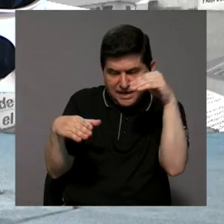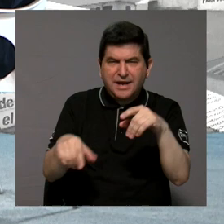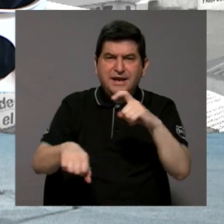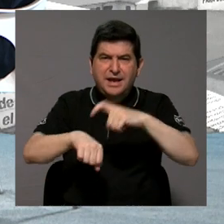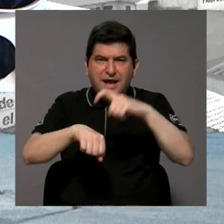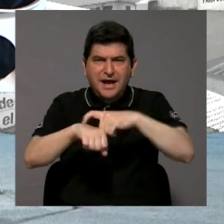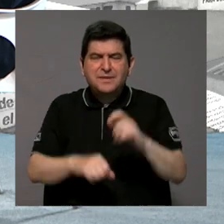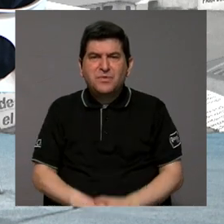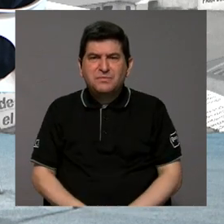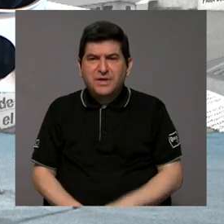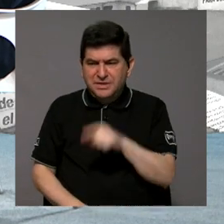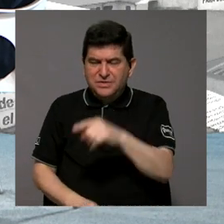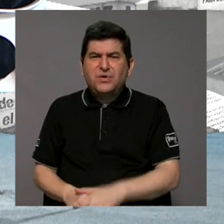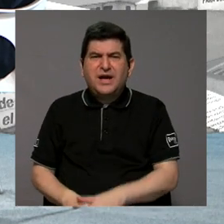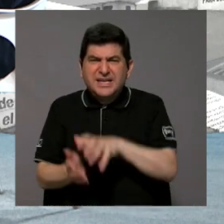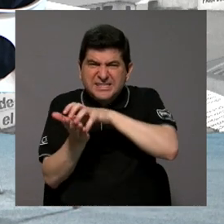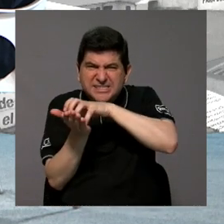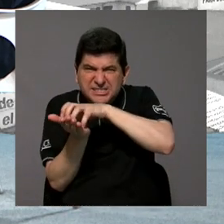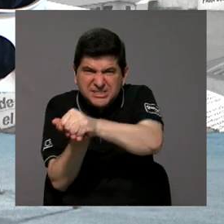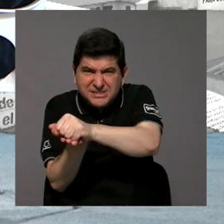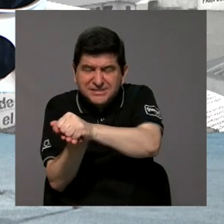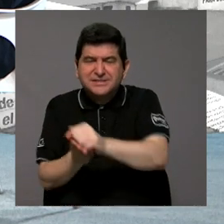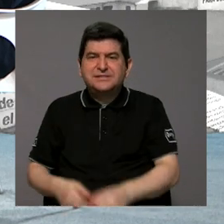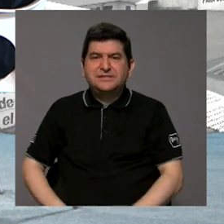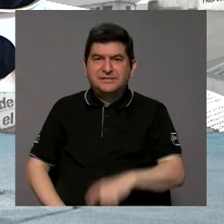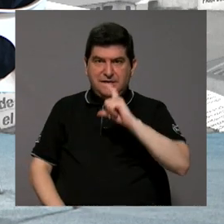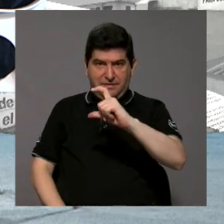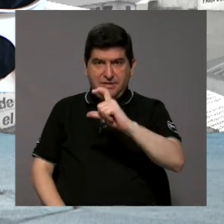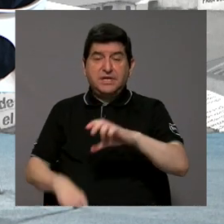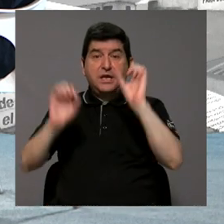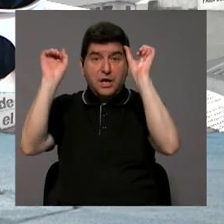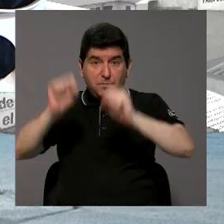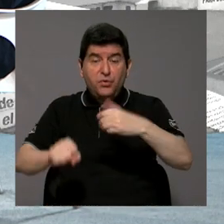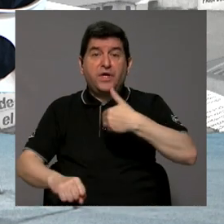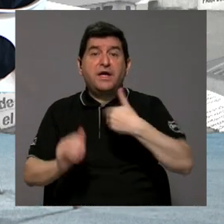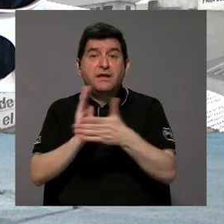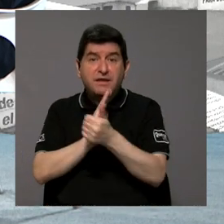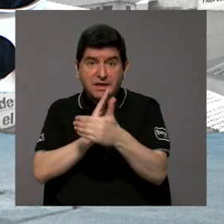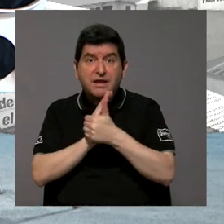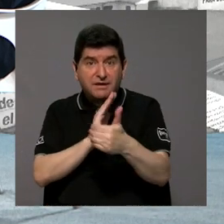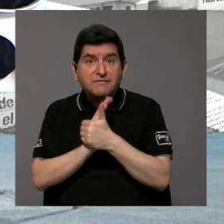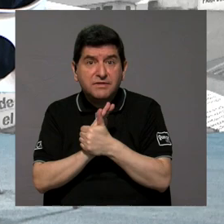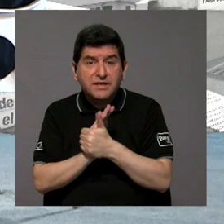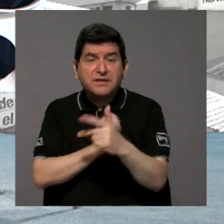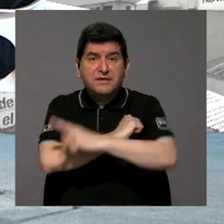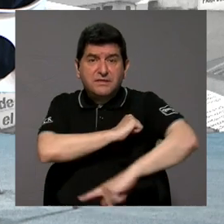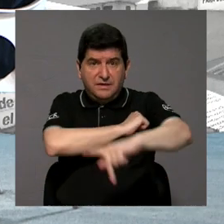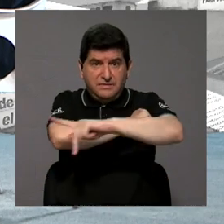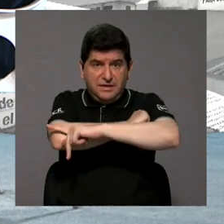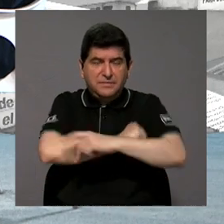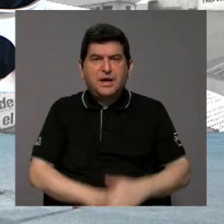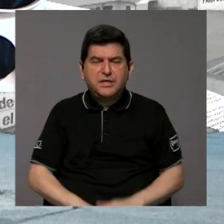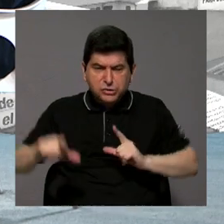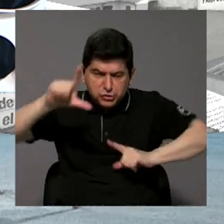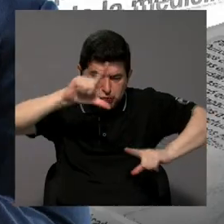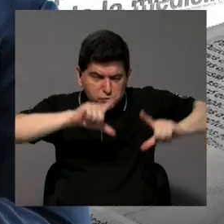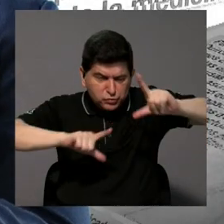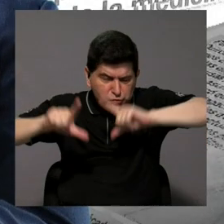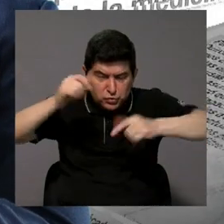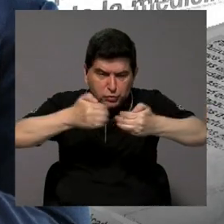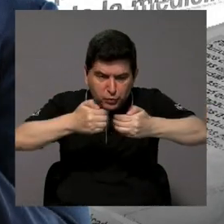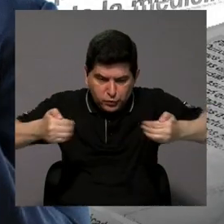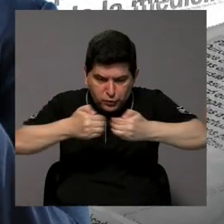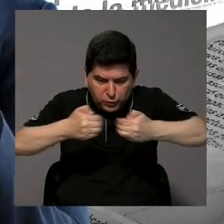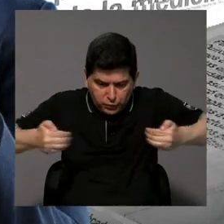moler las baterías porque lo que se hace es moler si podemos y tenemos la capacidad como país para tener laboratorios que nos